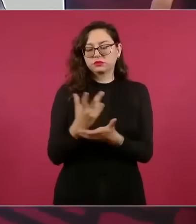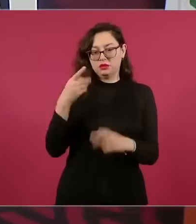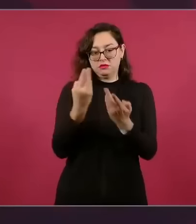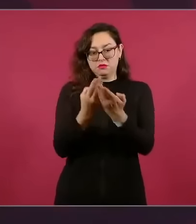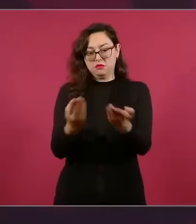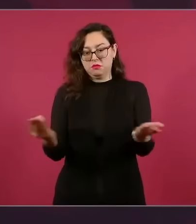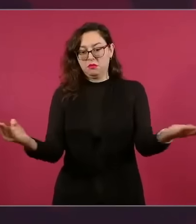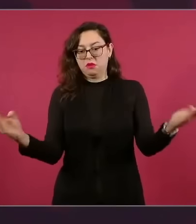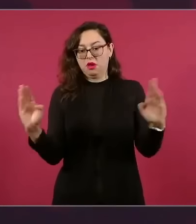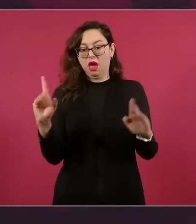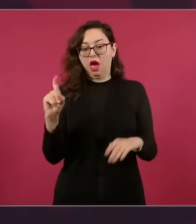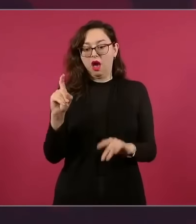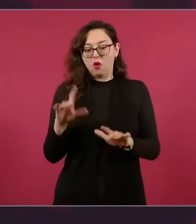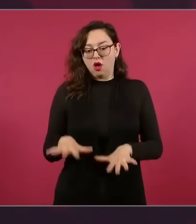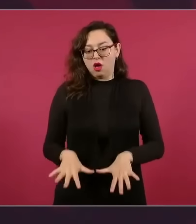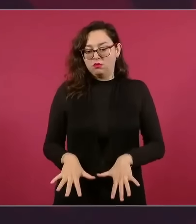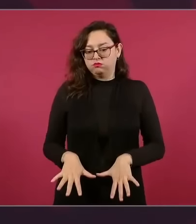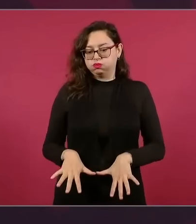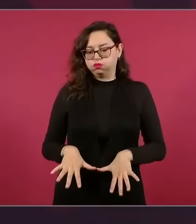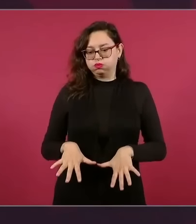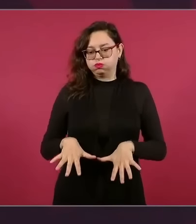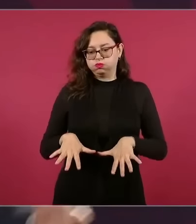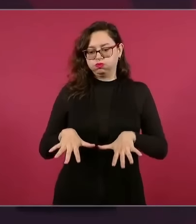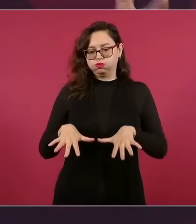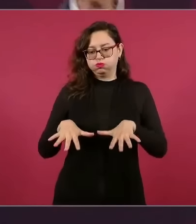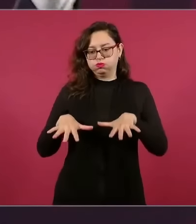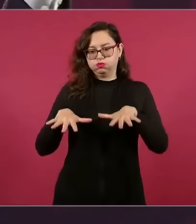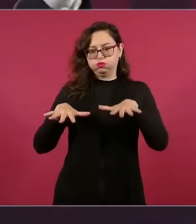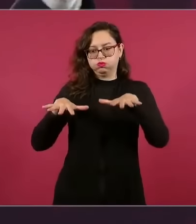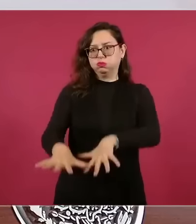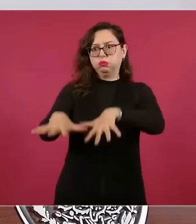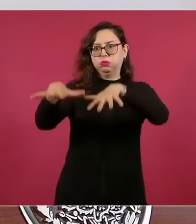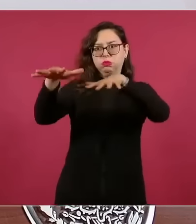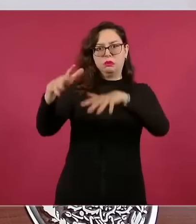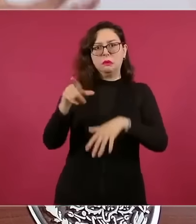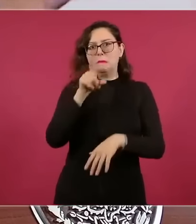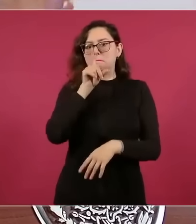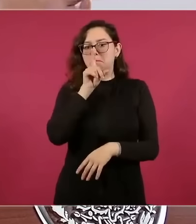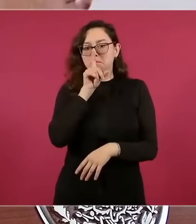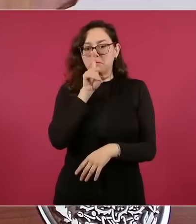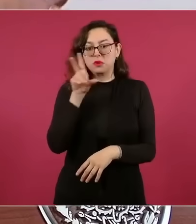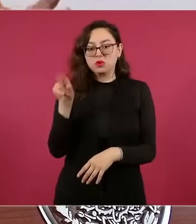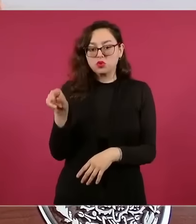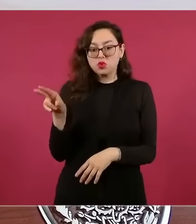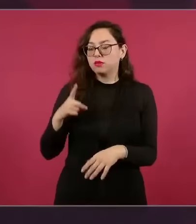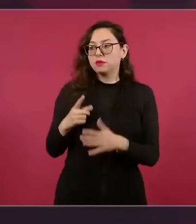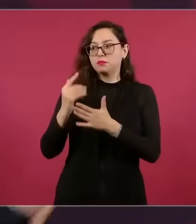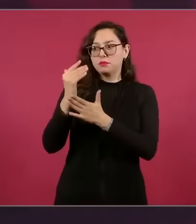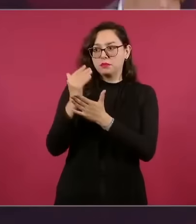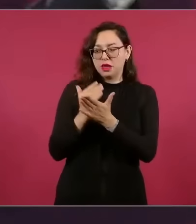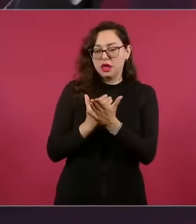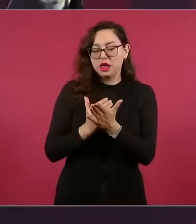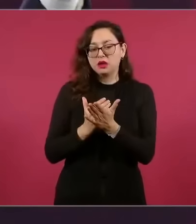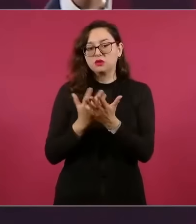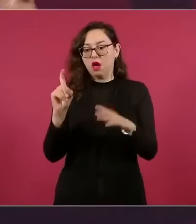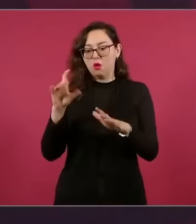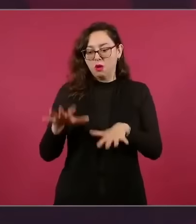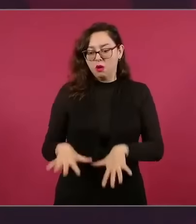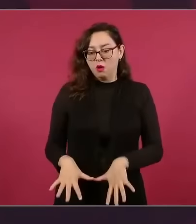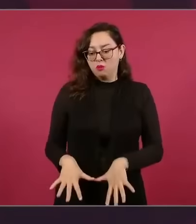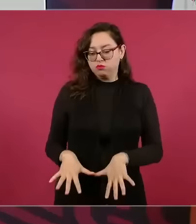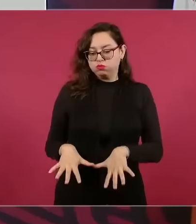agua en la presa Peñitas, en el vaso de la presa, ¿por qué se acumulaba tanta agua en el embalse?